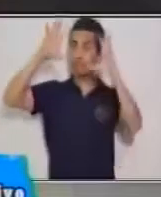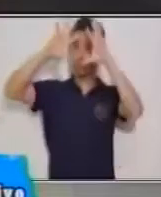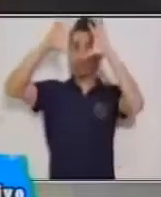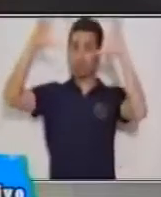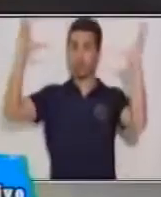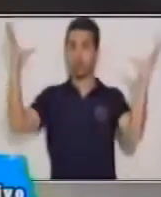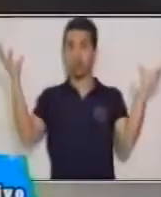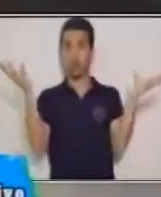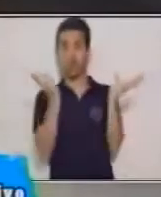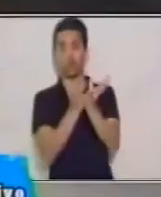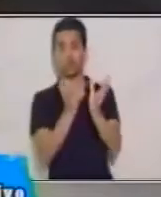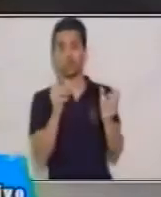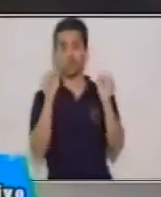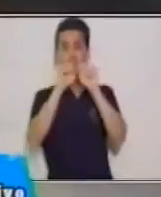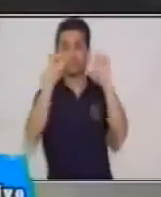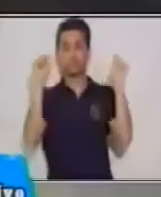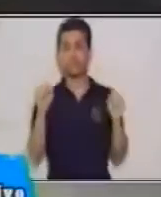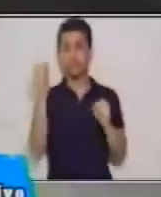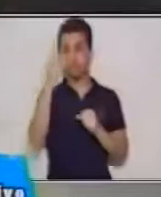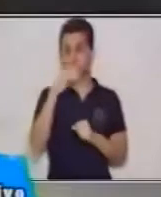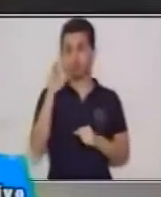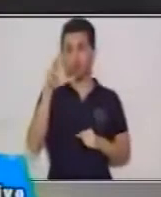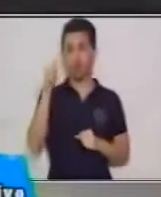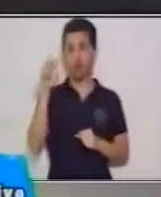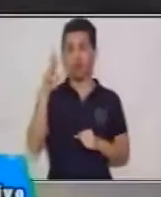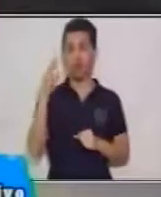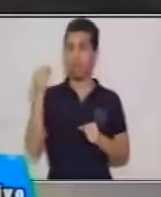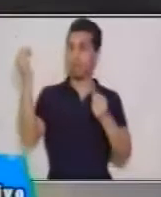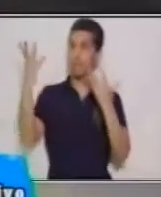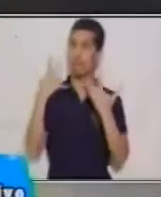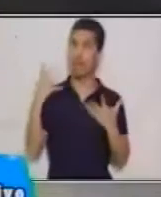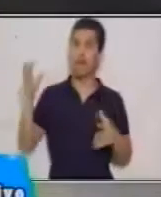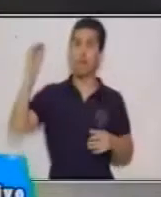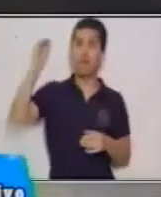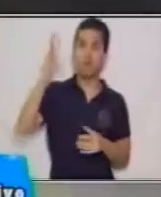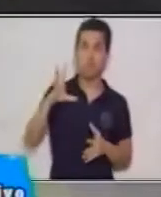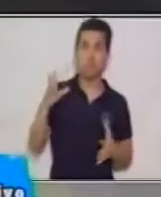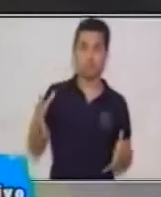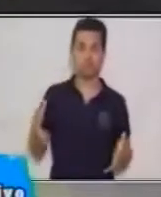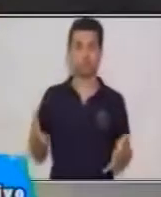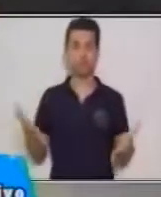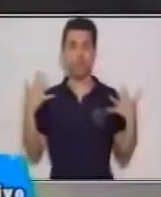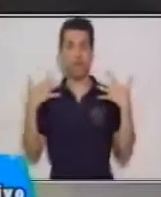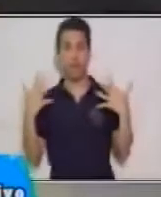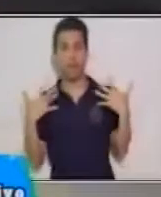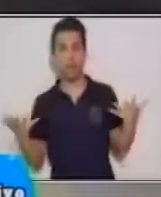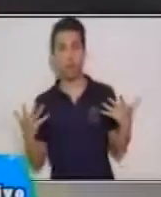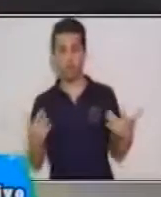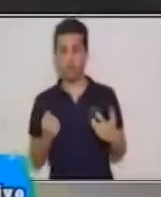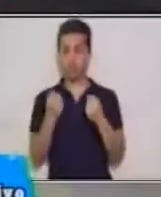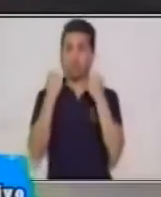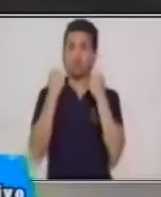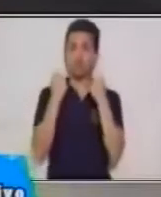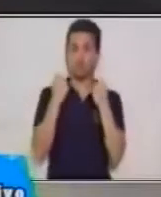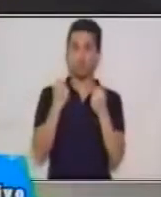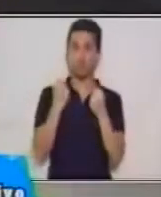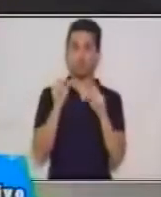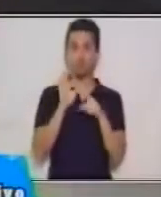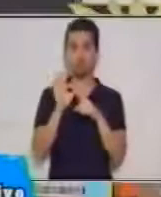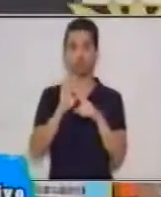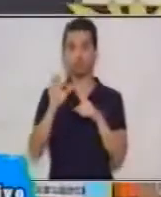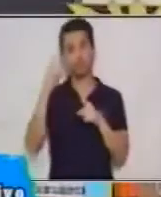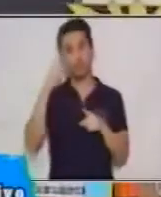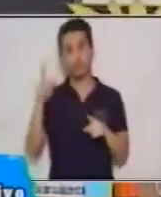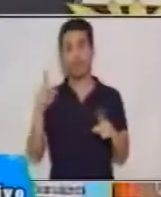Nos da energía, nos da calor, nos da luz, sirve para los humanos, las plantas y los